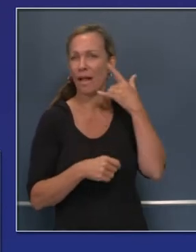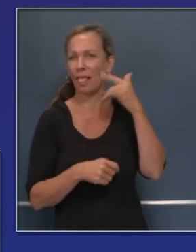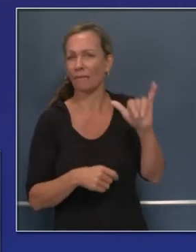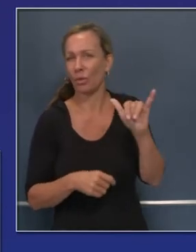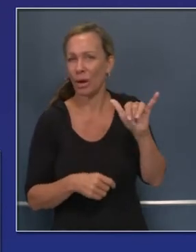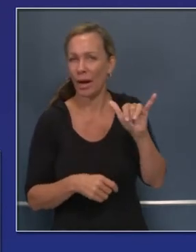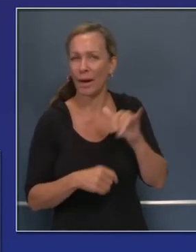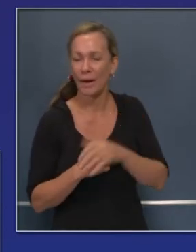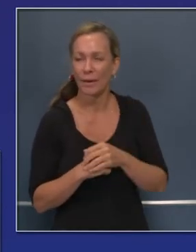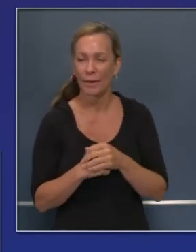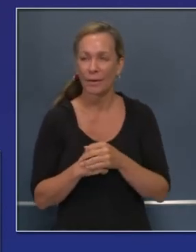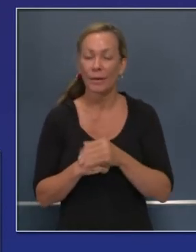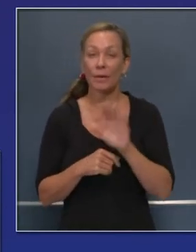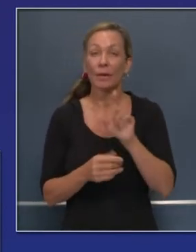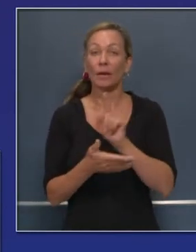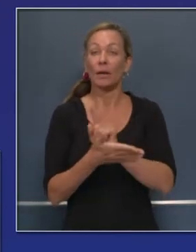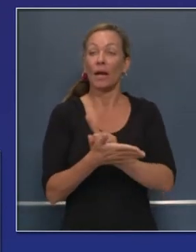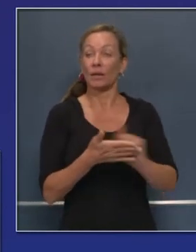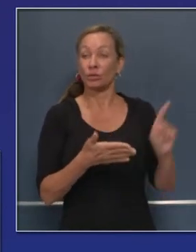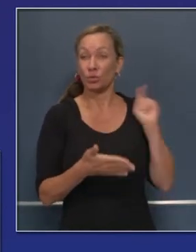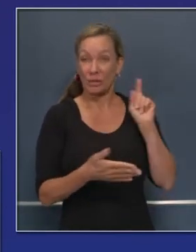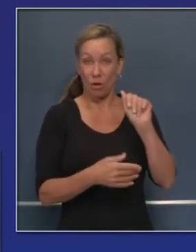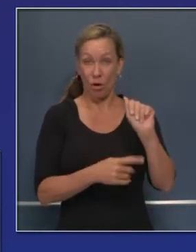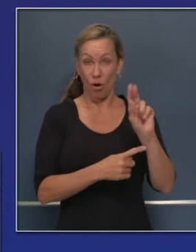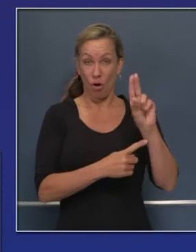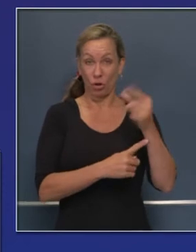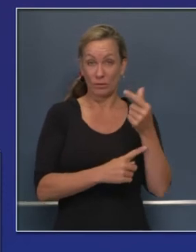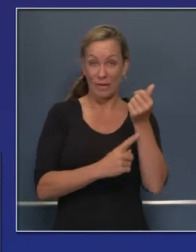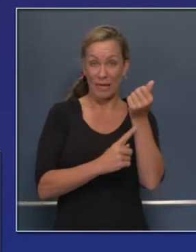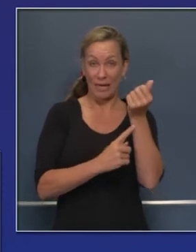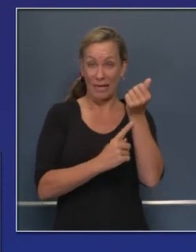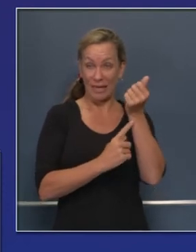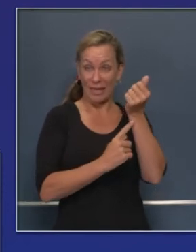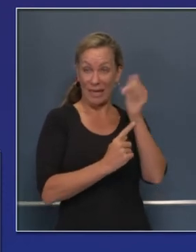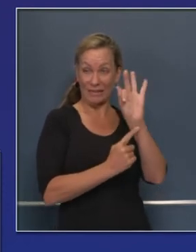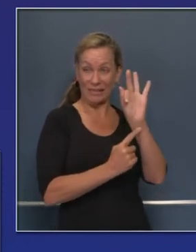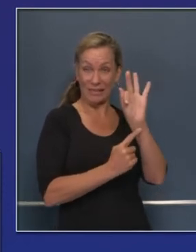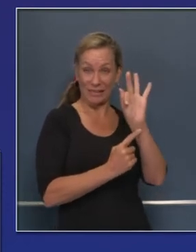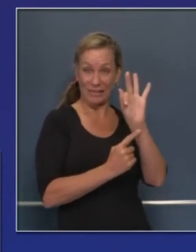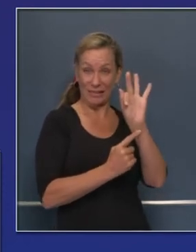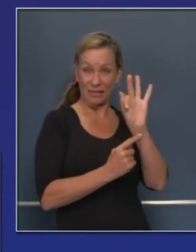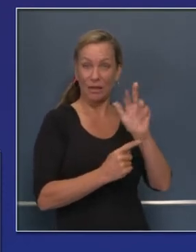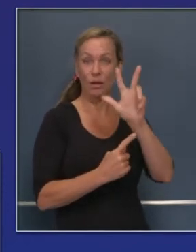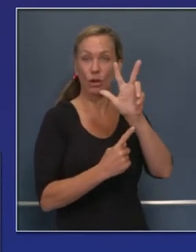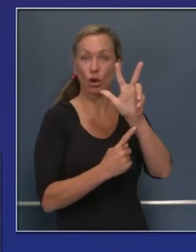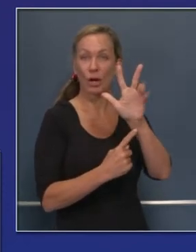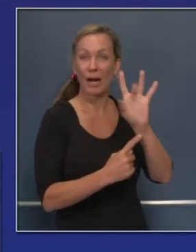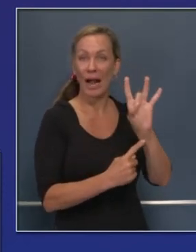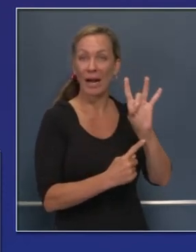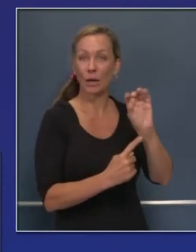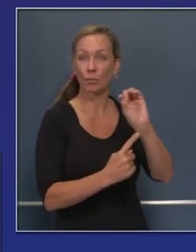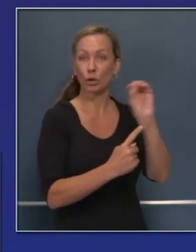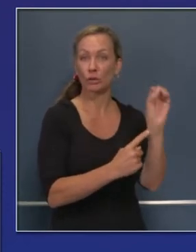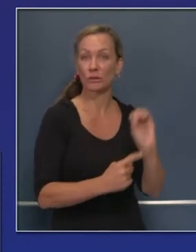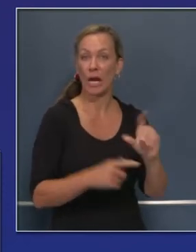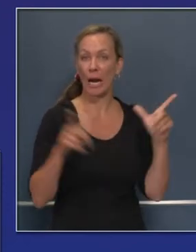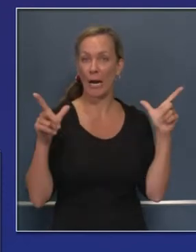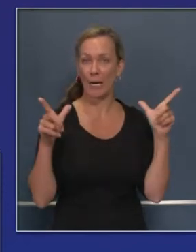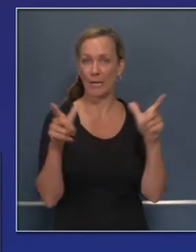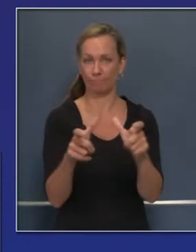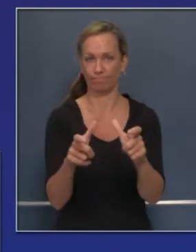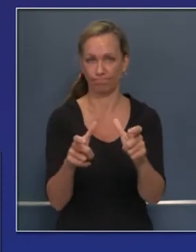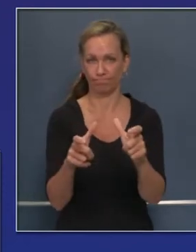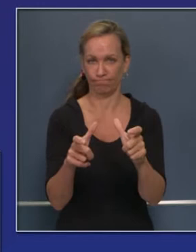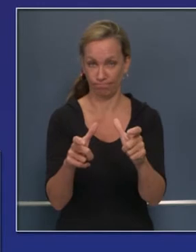que el incendio Lake del miércoles pasado sabíamos que se contuvo en un 38%. Hoy en día se contuvo el